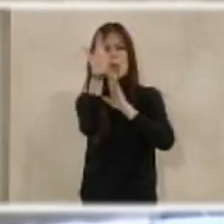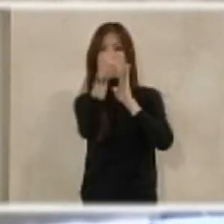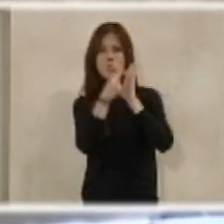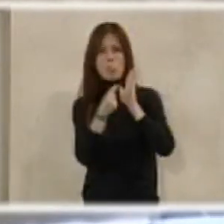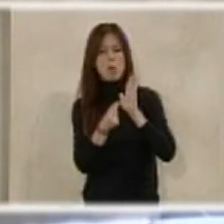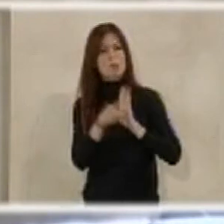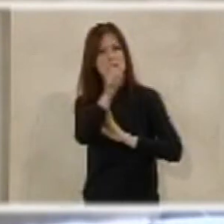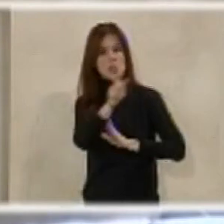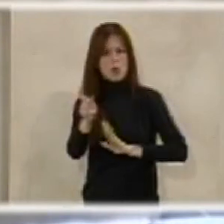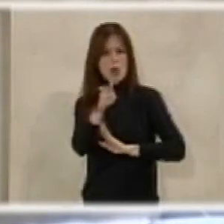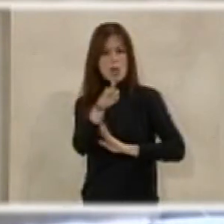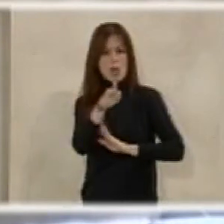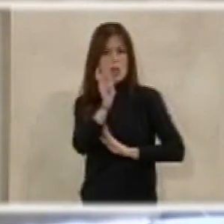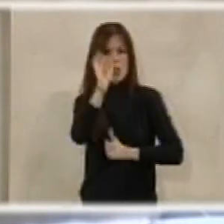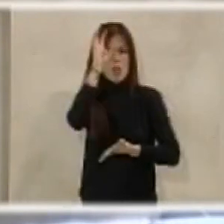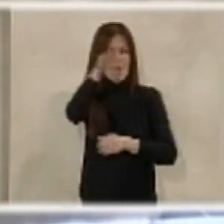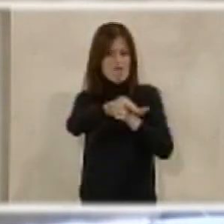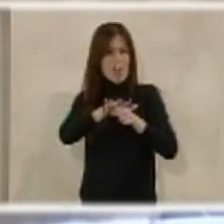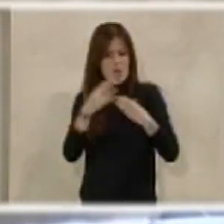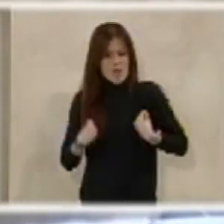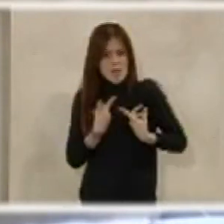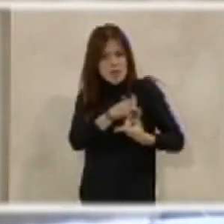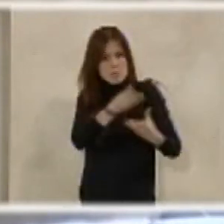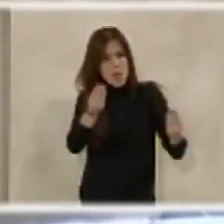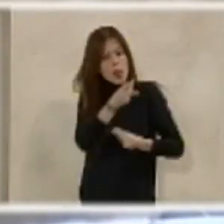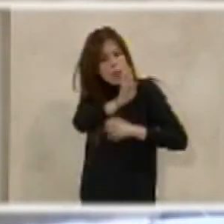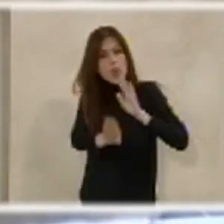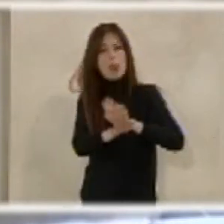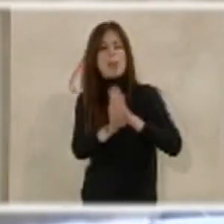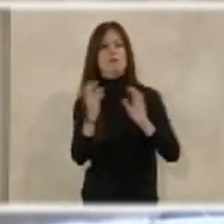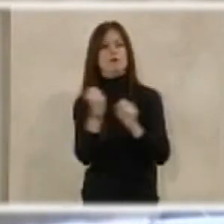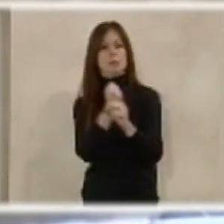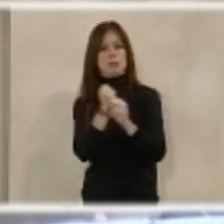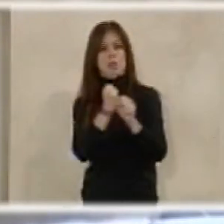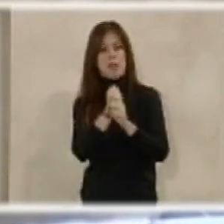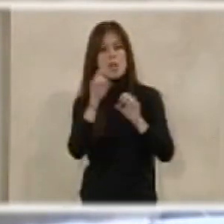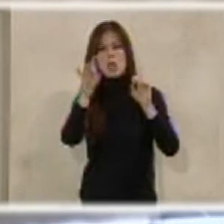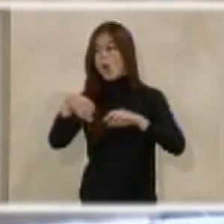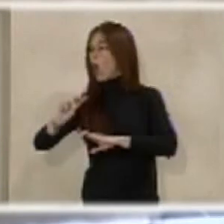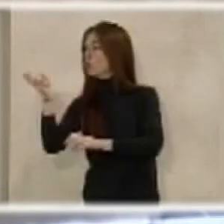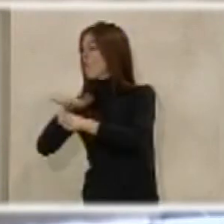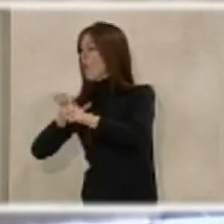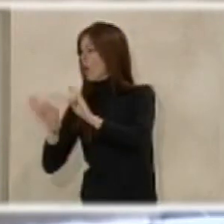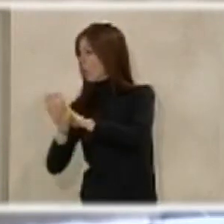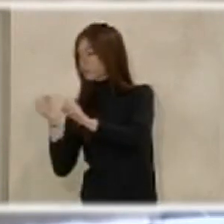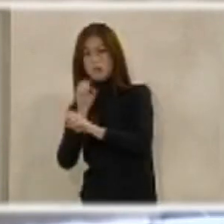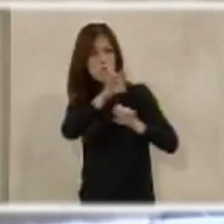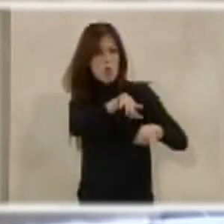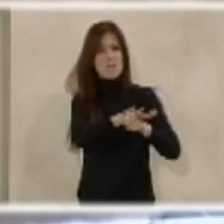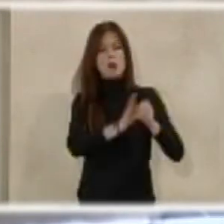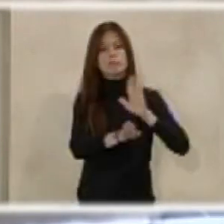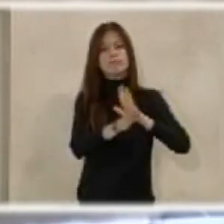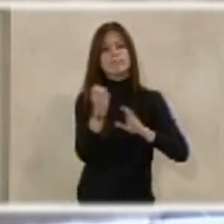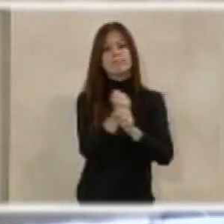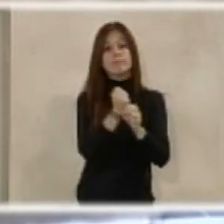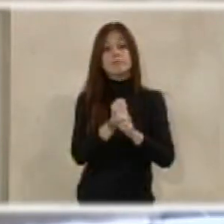de los habitantes del barrio y seguir trabajando con lo mismo que se han hecho en otros barrios, pues en este también.